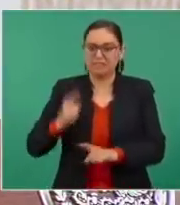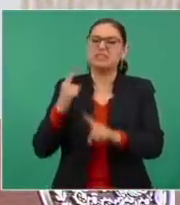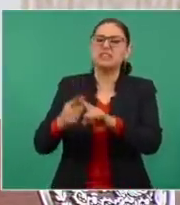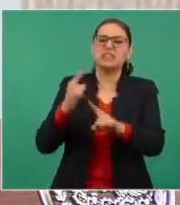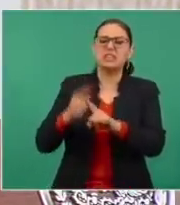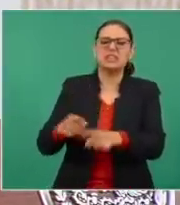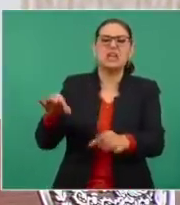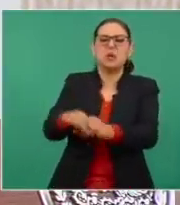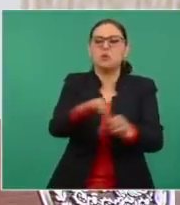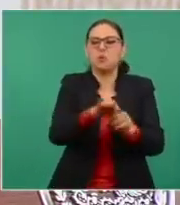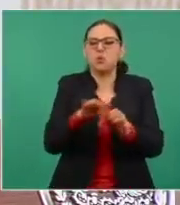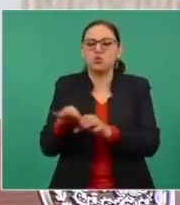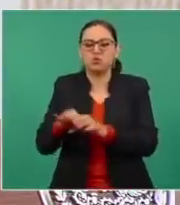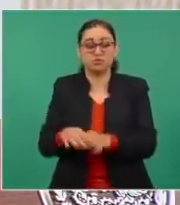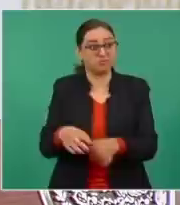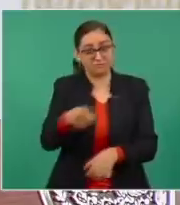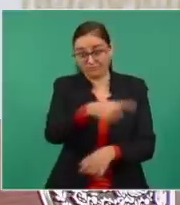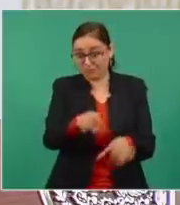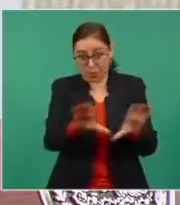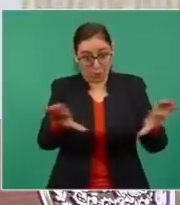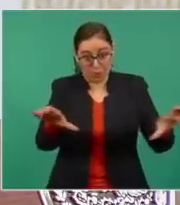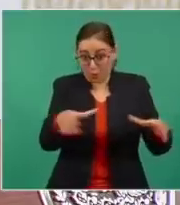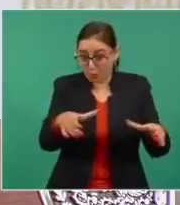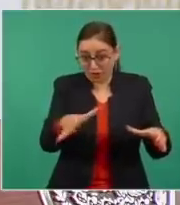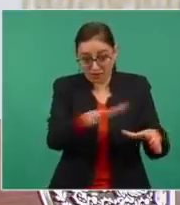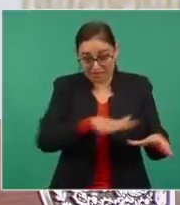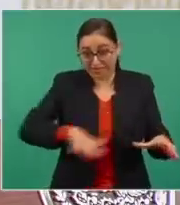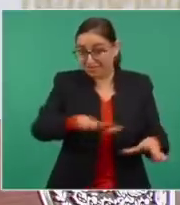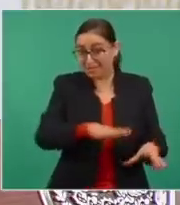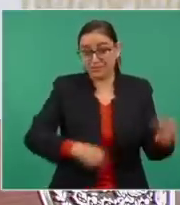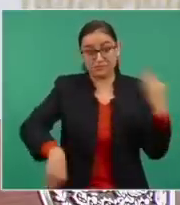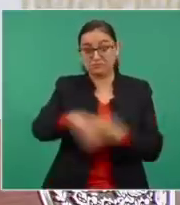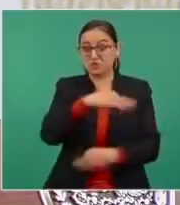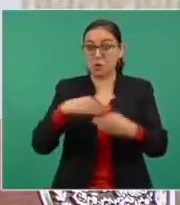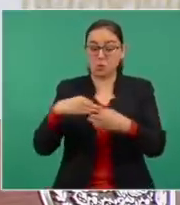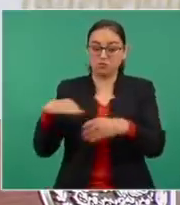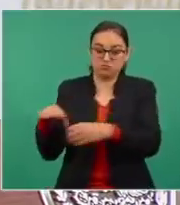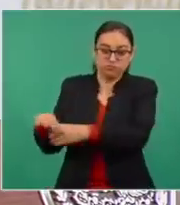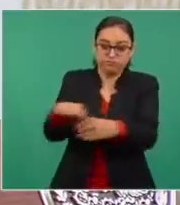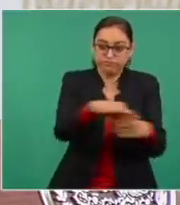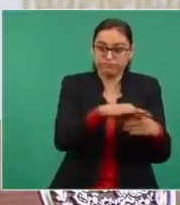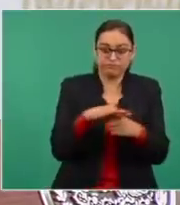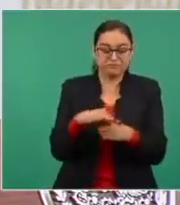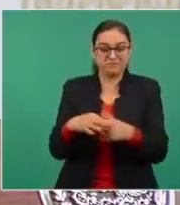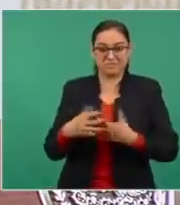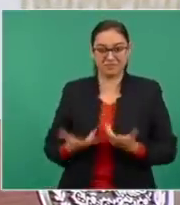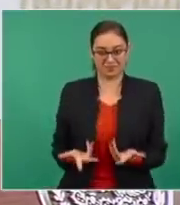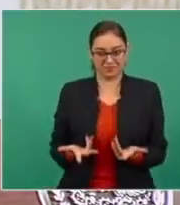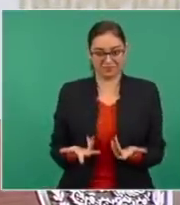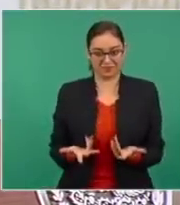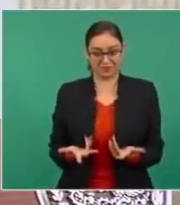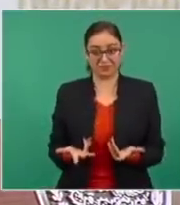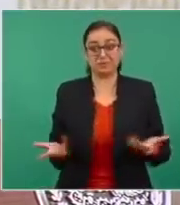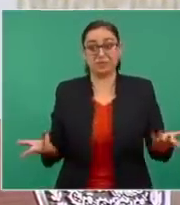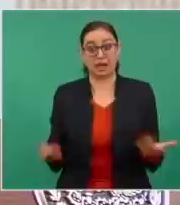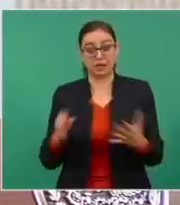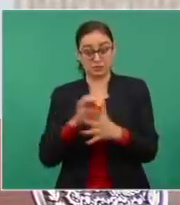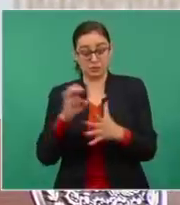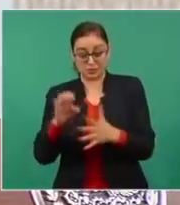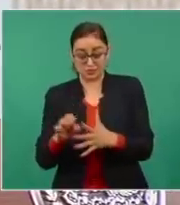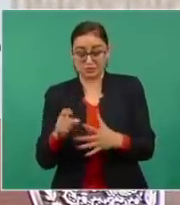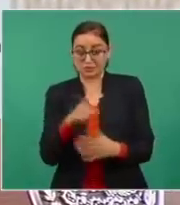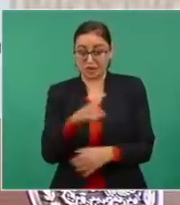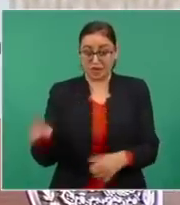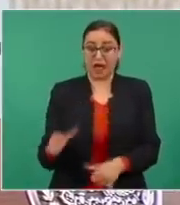o sea, tienen legitimidad. Si hay autoridades democráticas